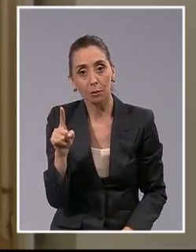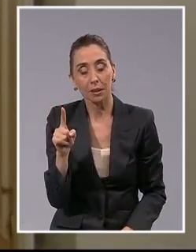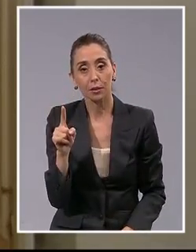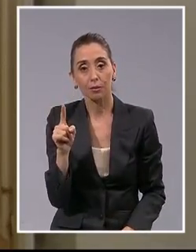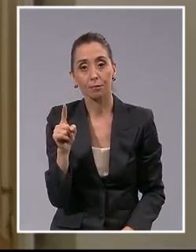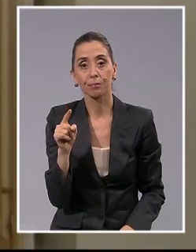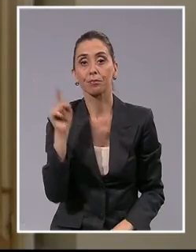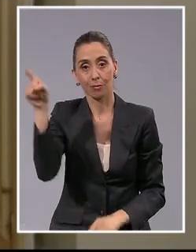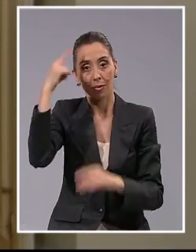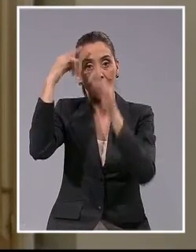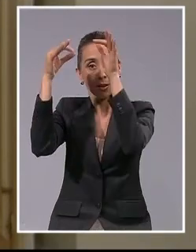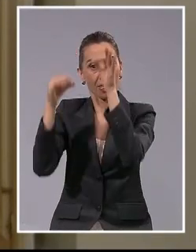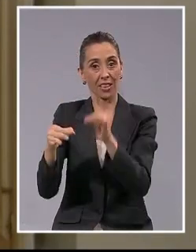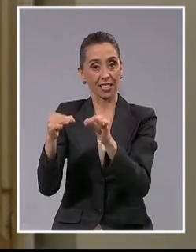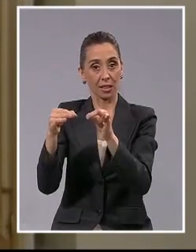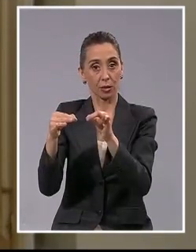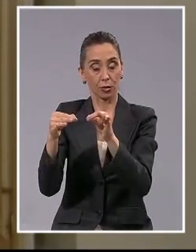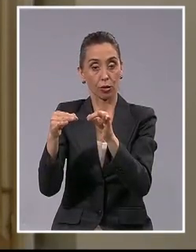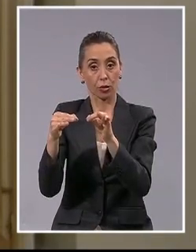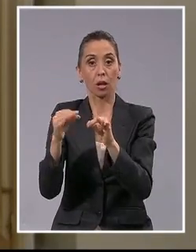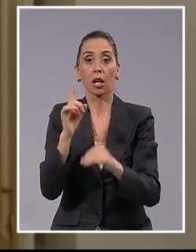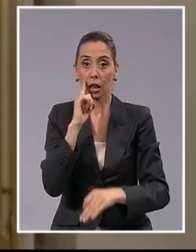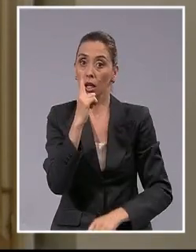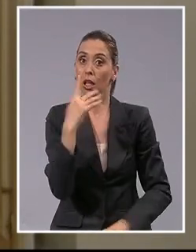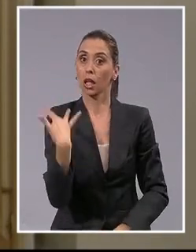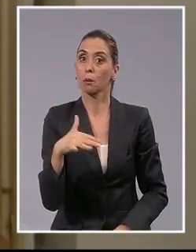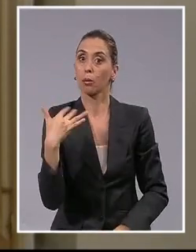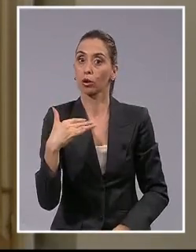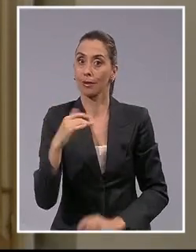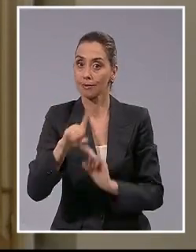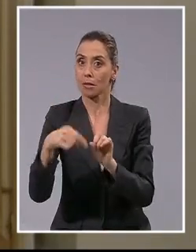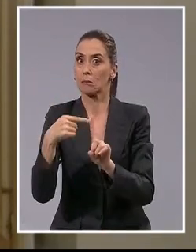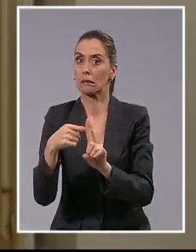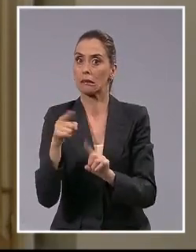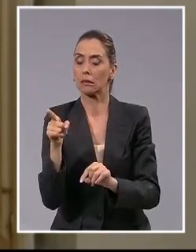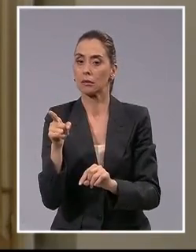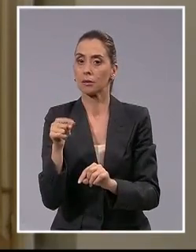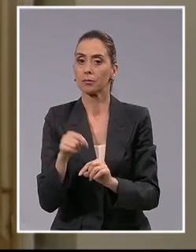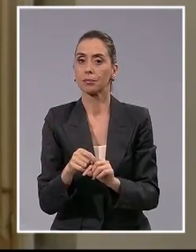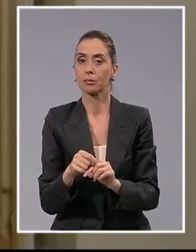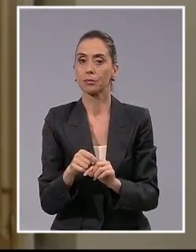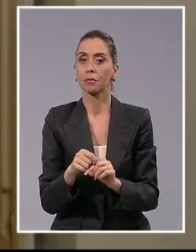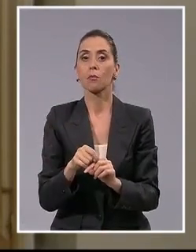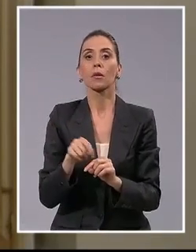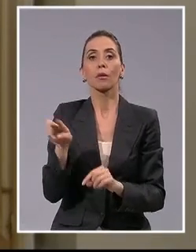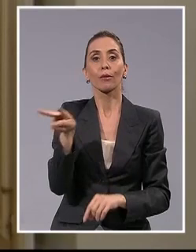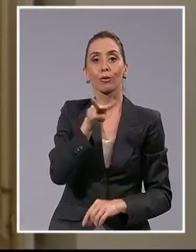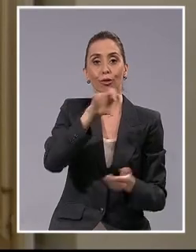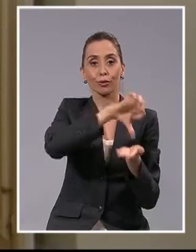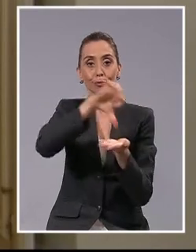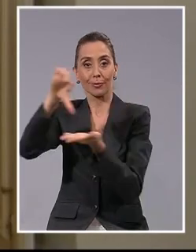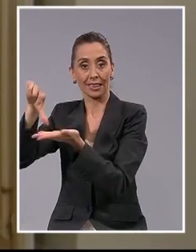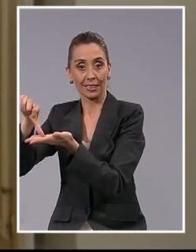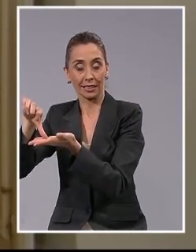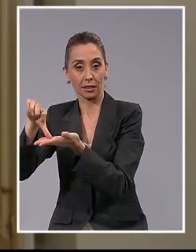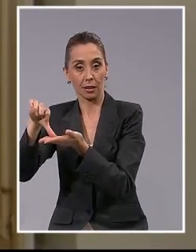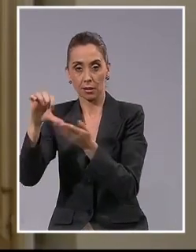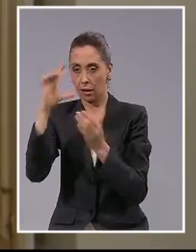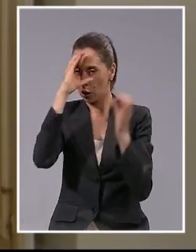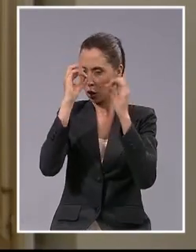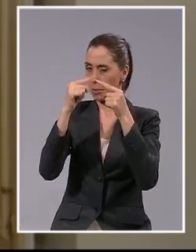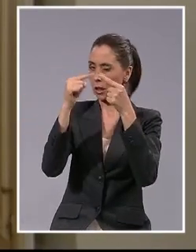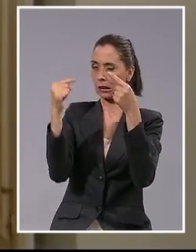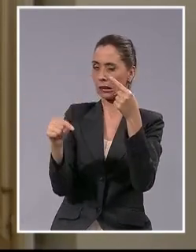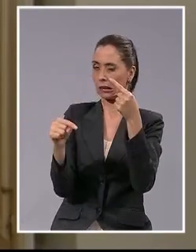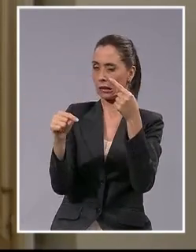esta decisión reviste una importancia adicional, ya que si bien ambos países discrepaban